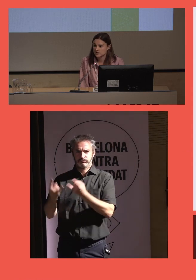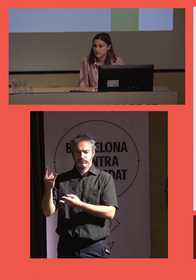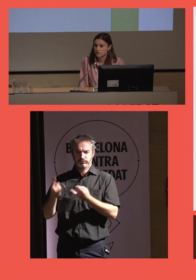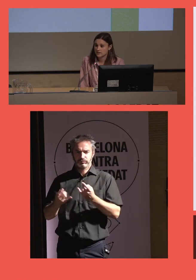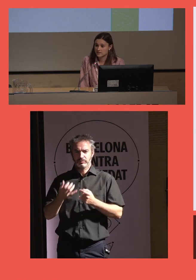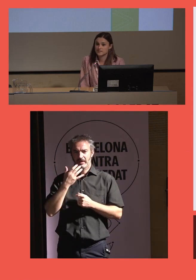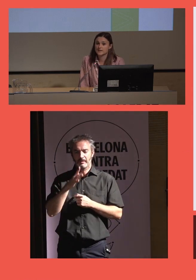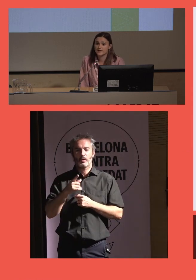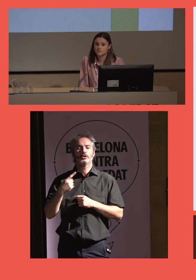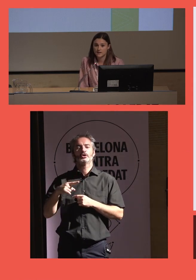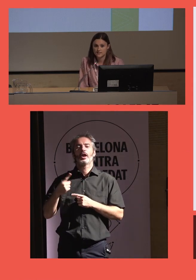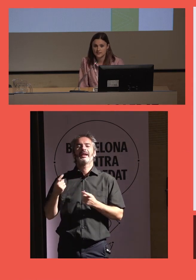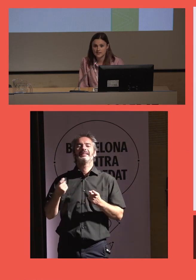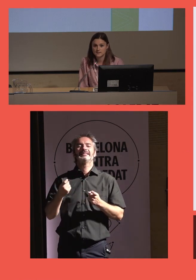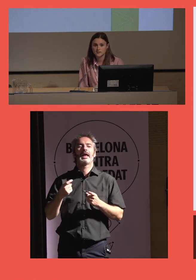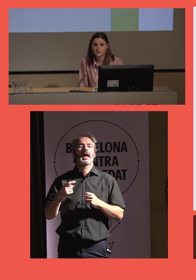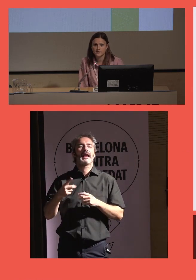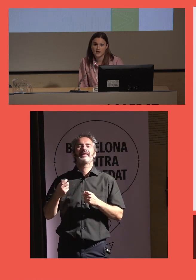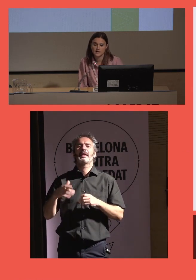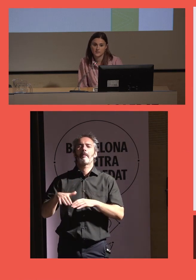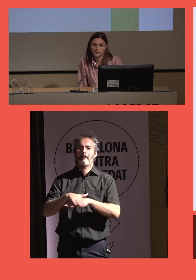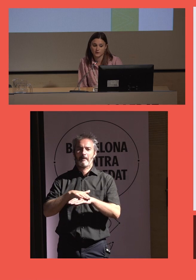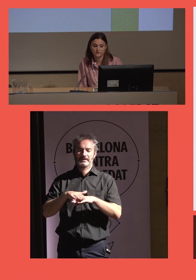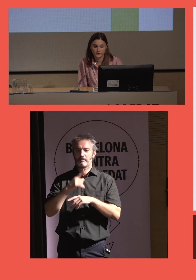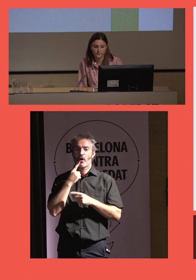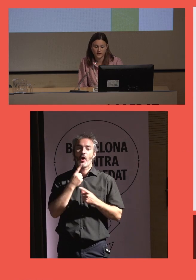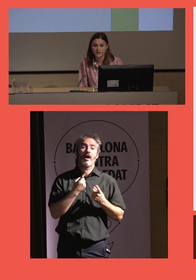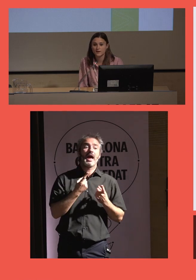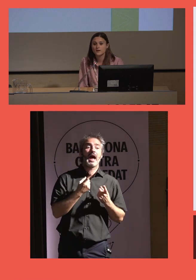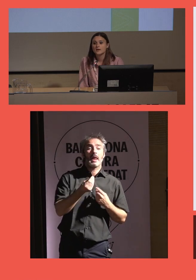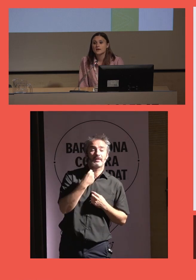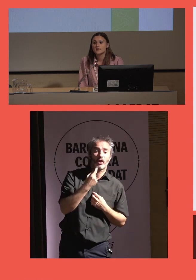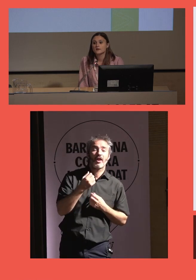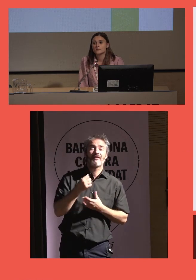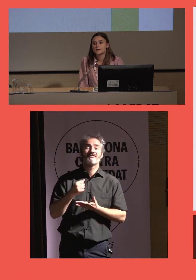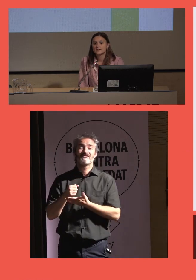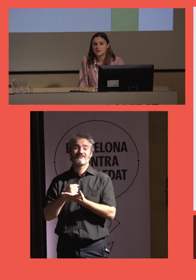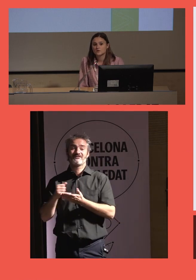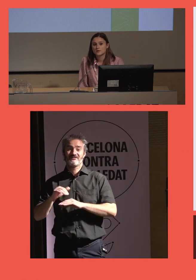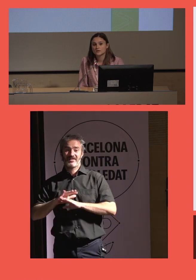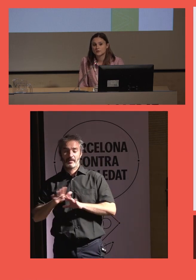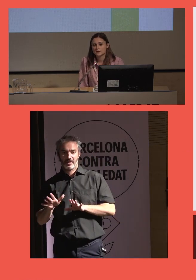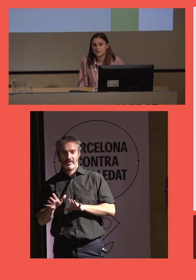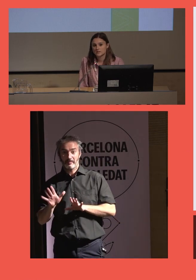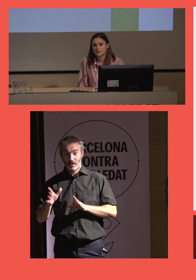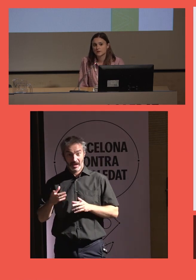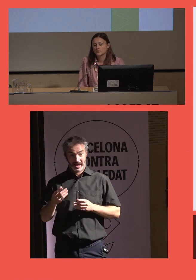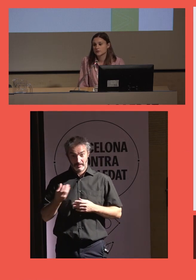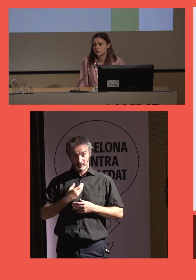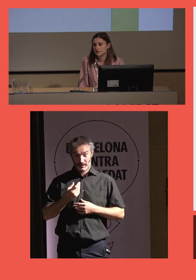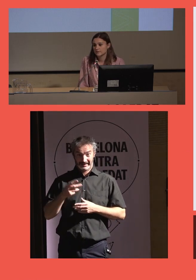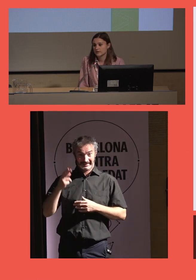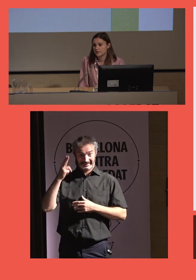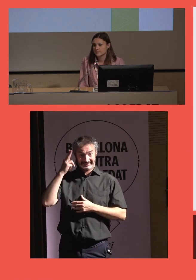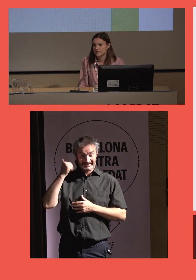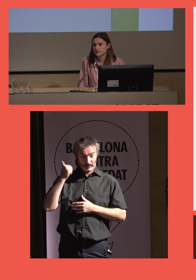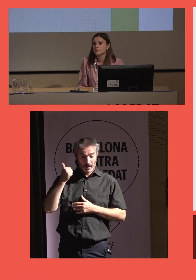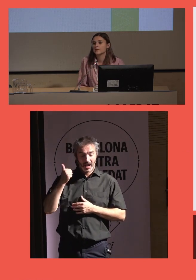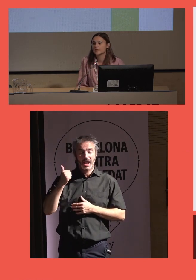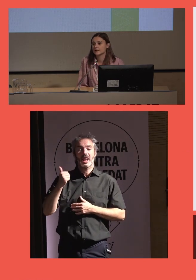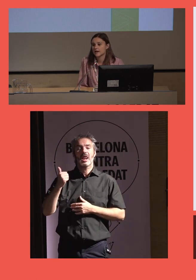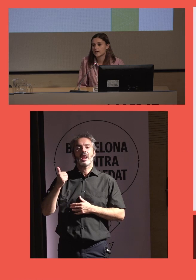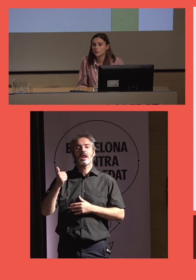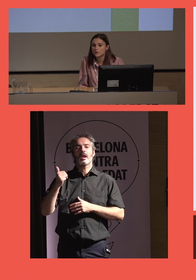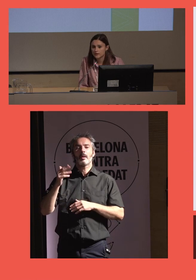solo se consideraron las necesidades básicas, es decir, alimentación y farmacia y entonces el Ayuntamiento de Teruel se pone en contacto con la Federación